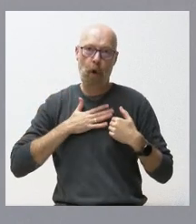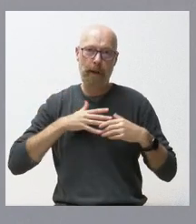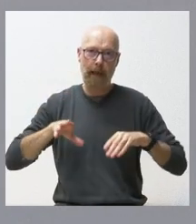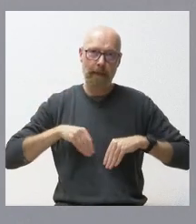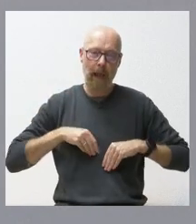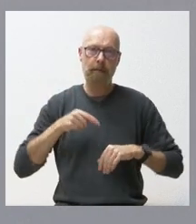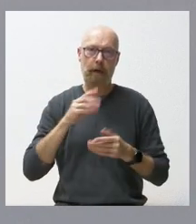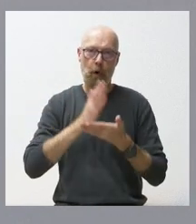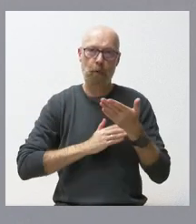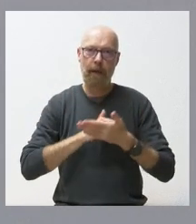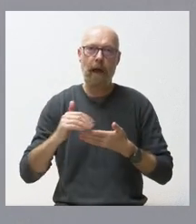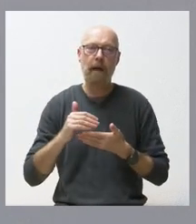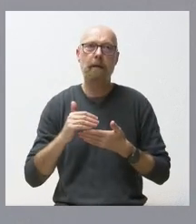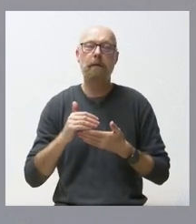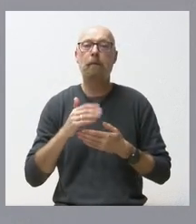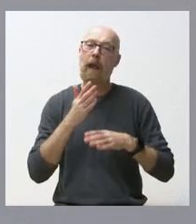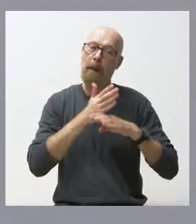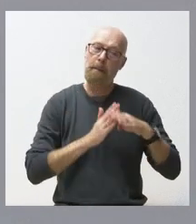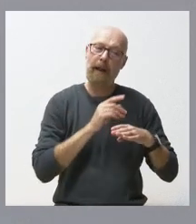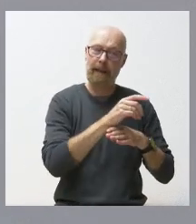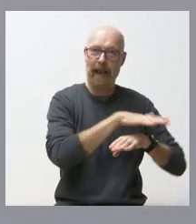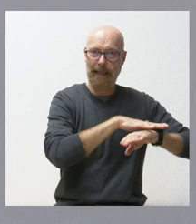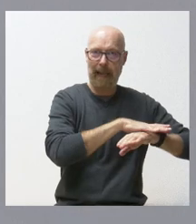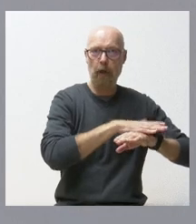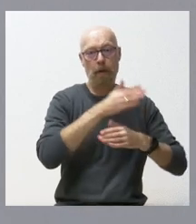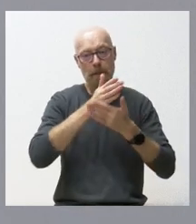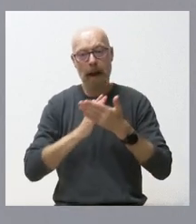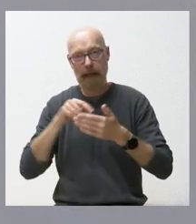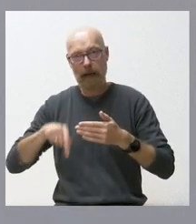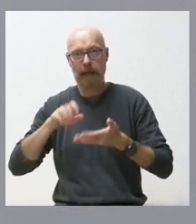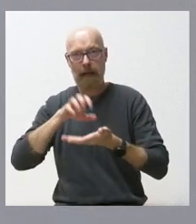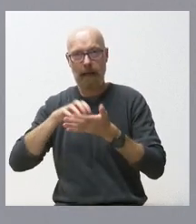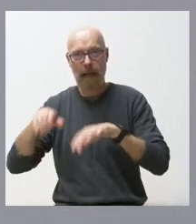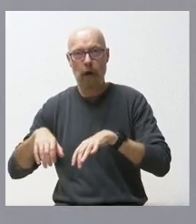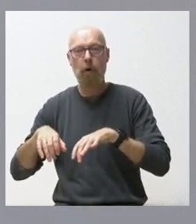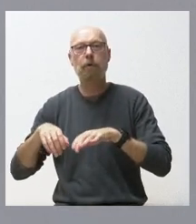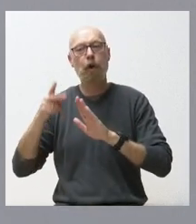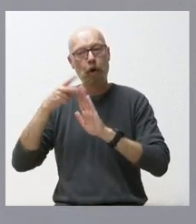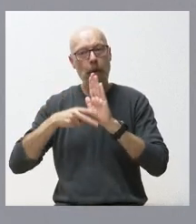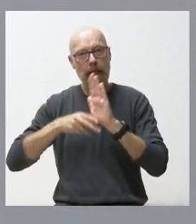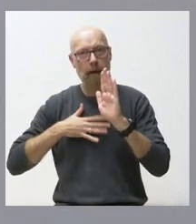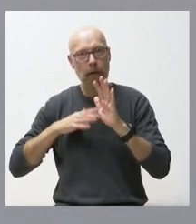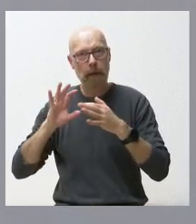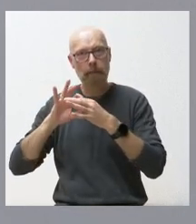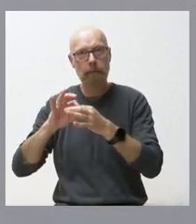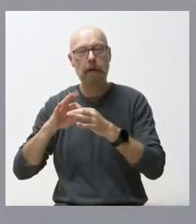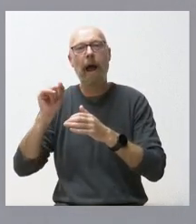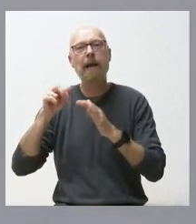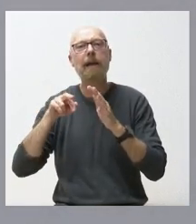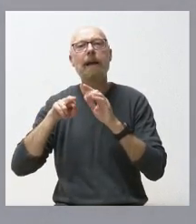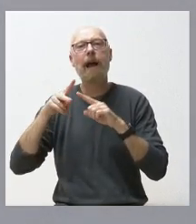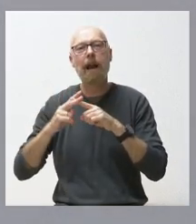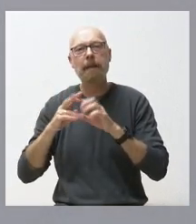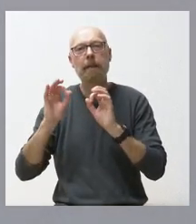una parte es del Estado, pero lo que es de competencia autonómica lo desarrollamos aquí en toda la normativa. Es una herramienta esencial para mantener el orden y la